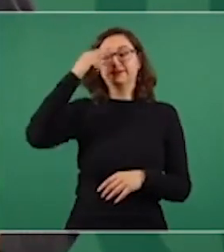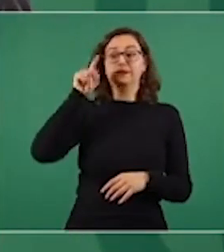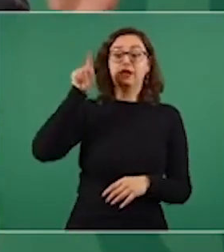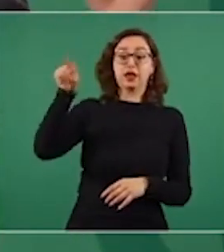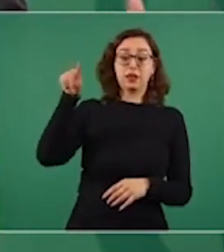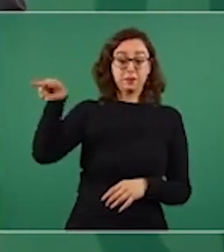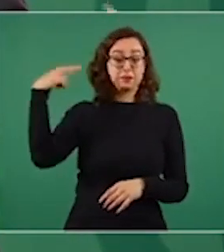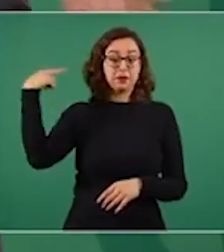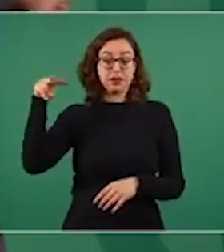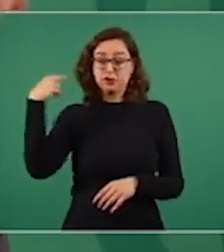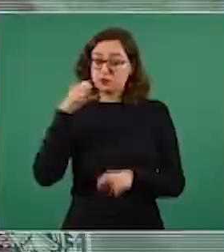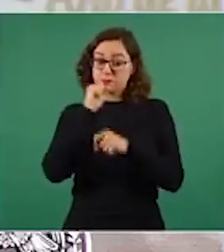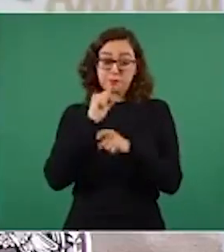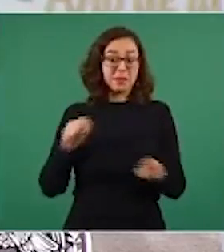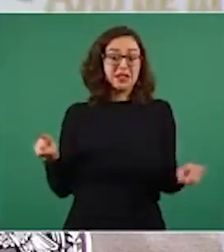había un fiscal así,